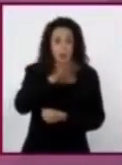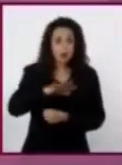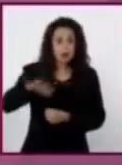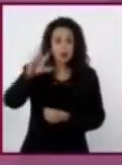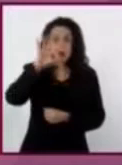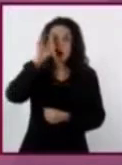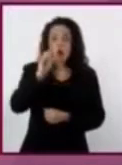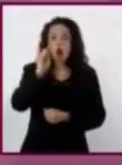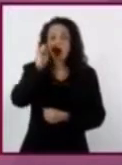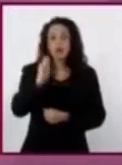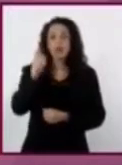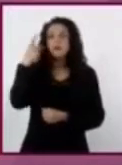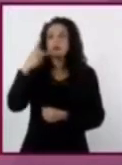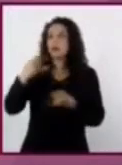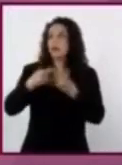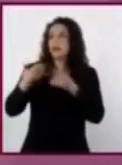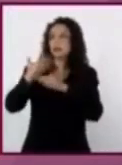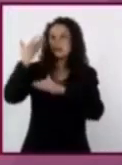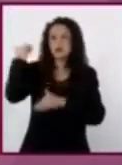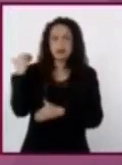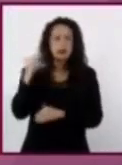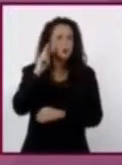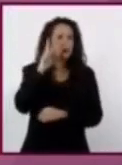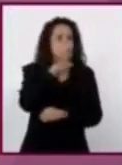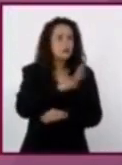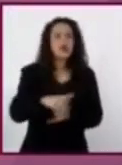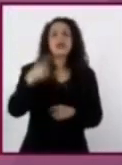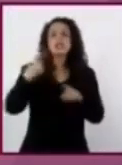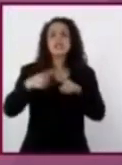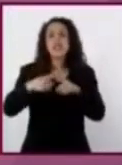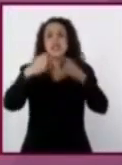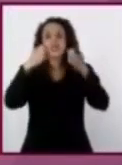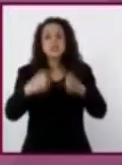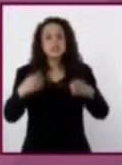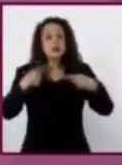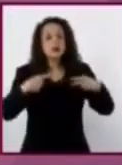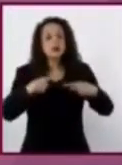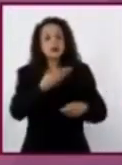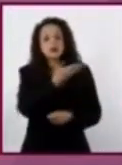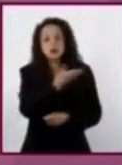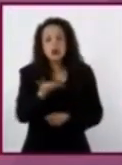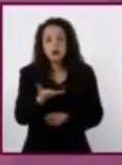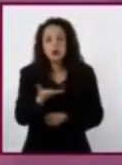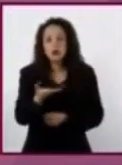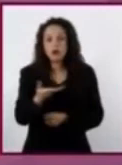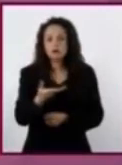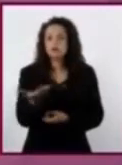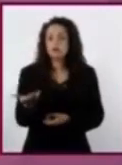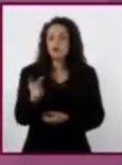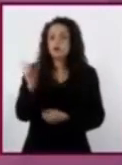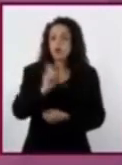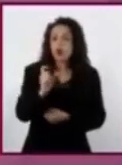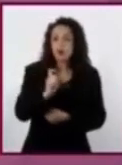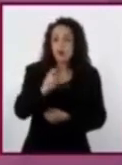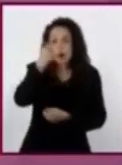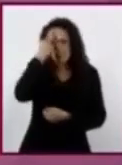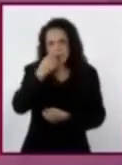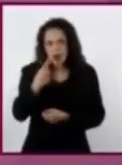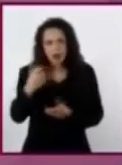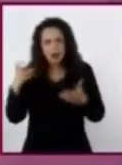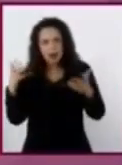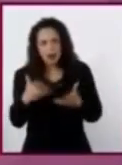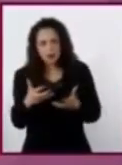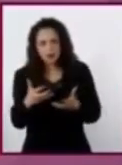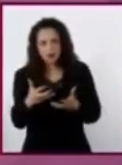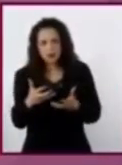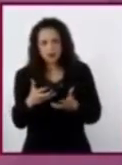histórica? ¿Qué personajes aparecen en ella? ¿Quién? ¿Cuándo? ¿Y para qué la hizo? ¿Qué